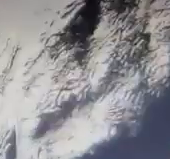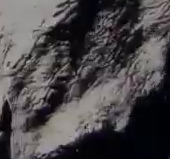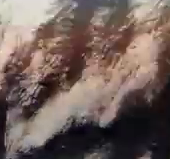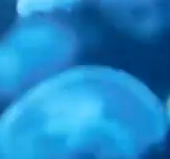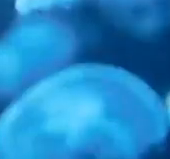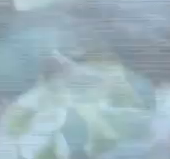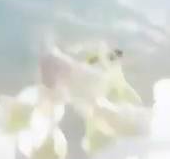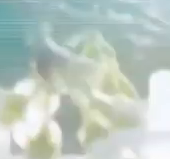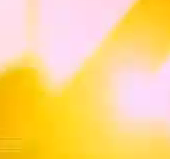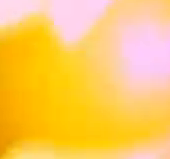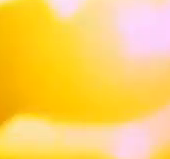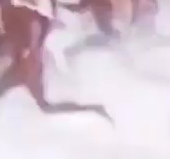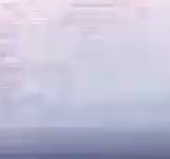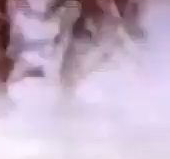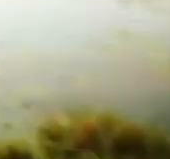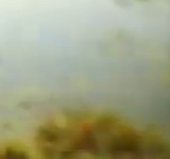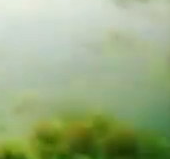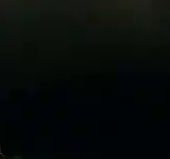Y aquí estamos.